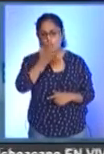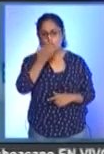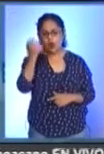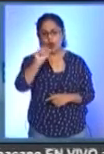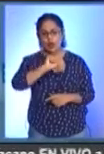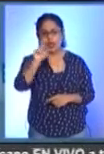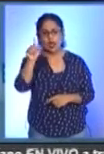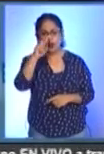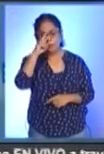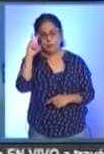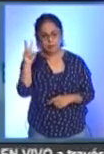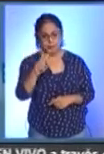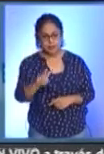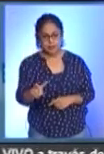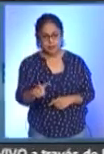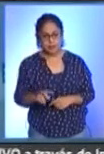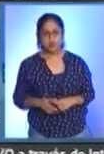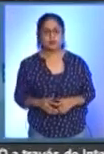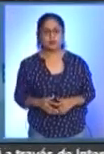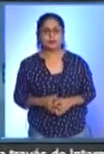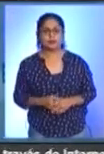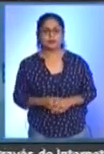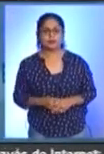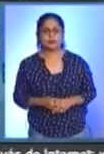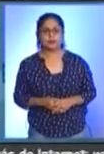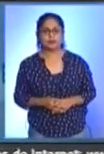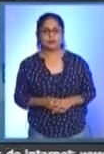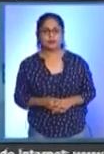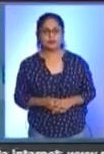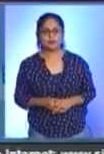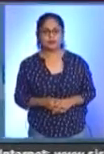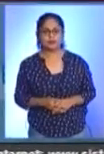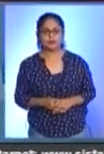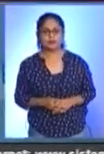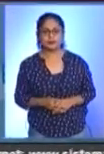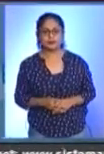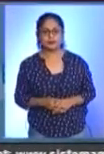México. Para SM Noticias, Dafne Gutiérrez.